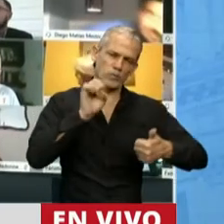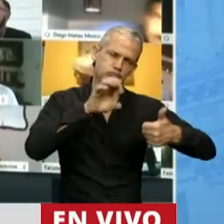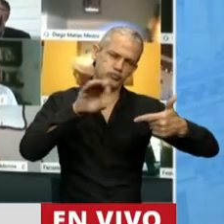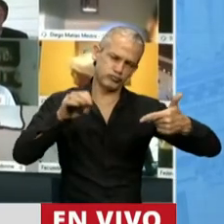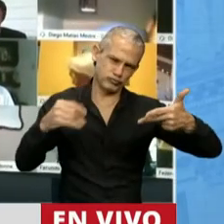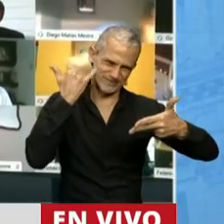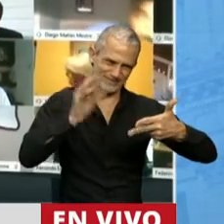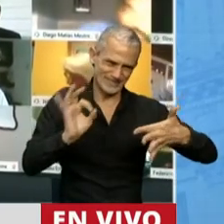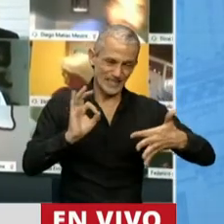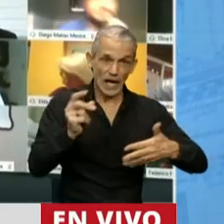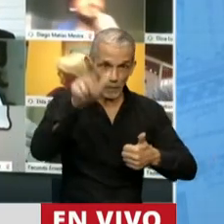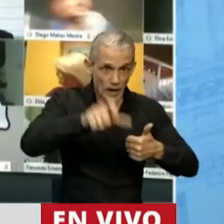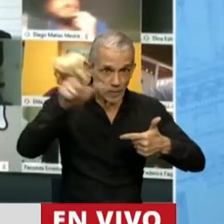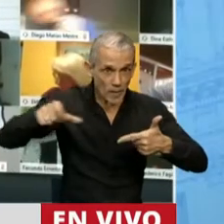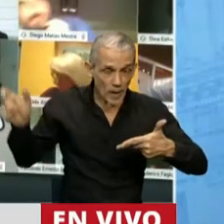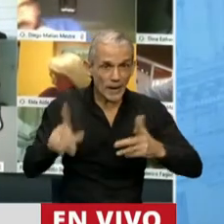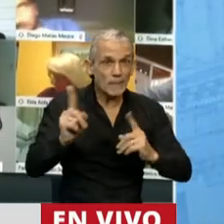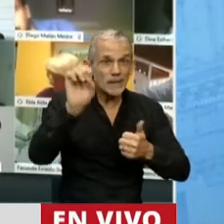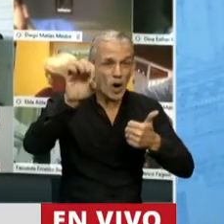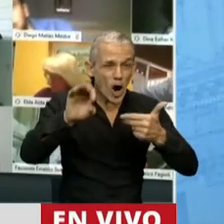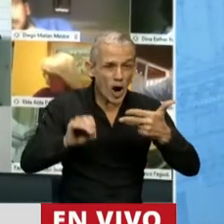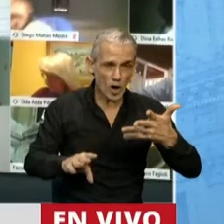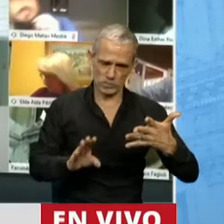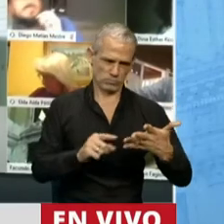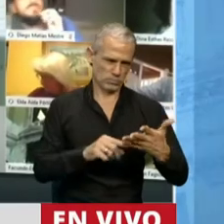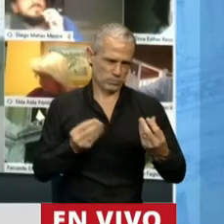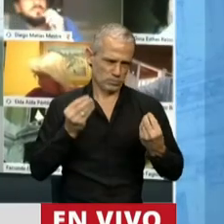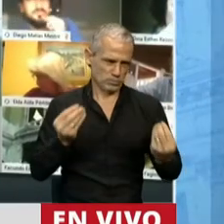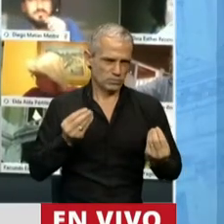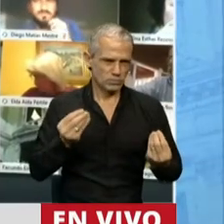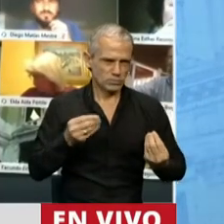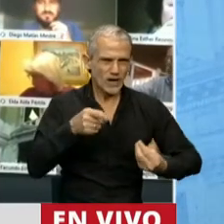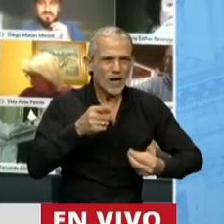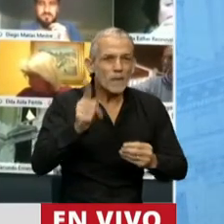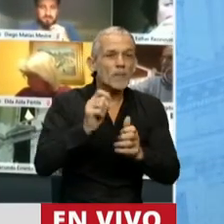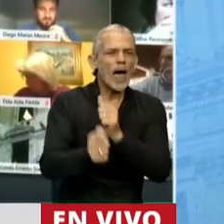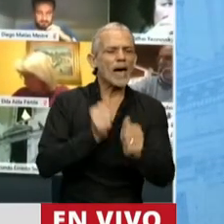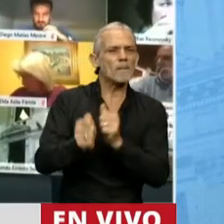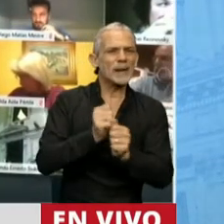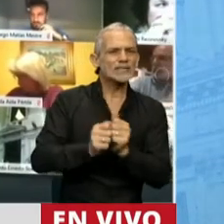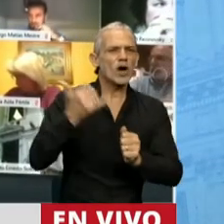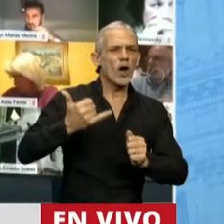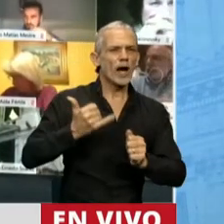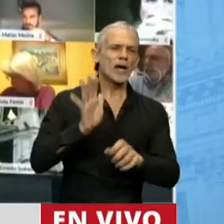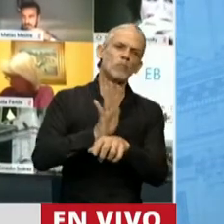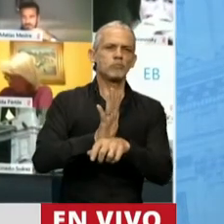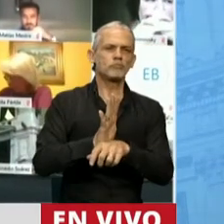Si esos fueran los beneficiarios, recuerdo que son aquellos que tienen una actitud hostil,